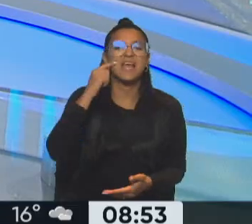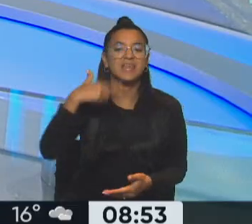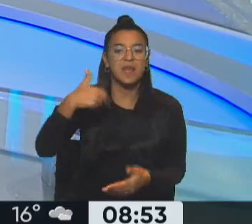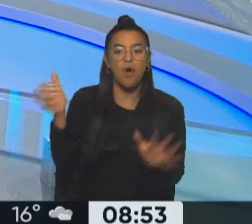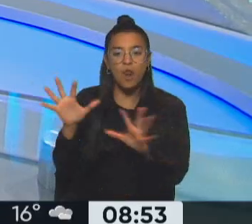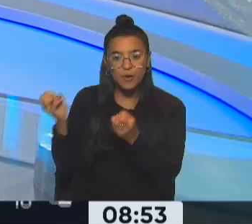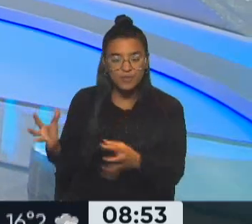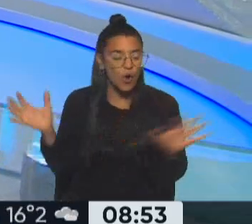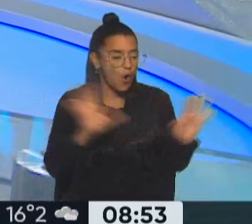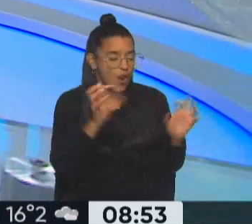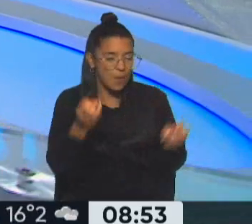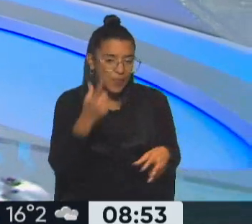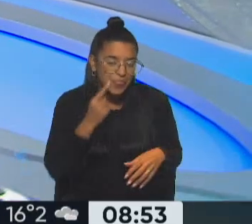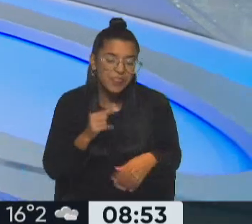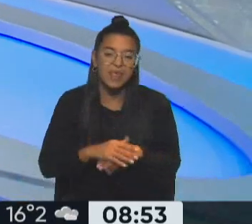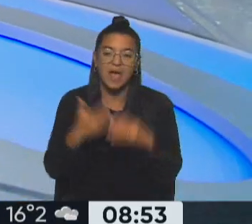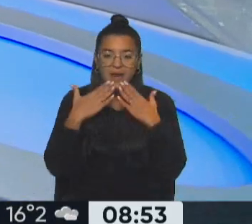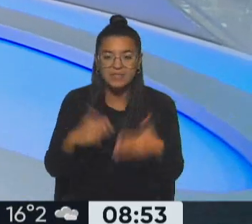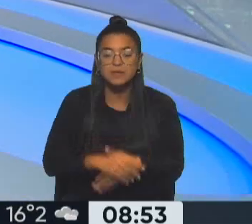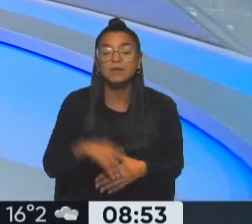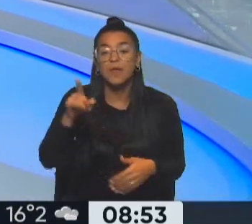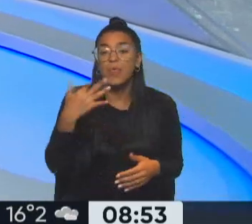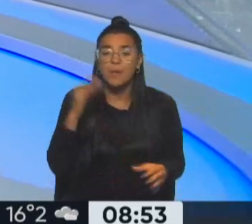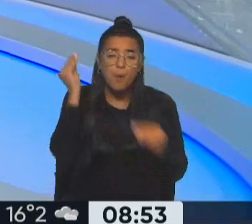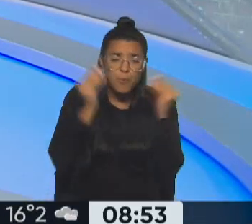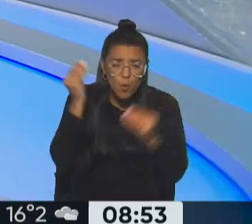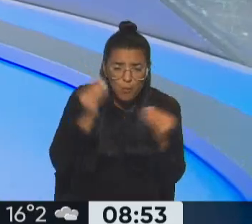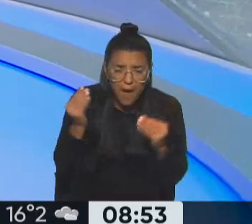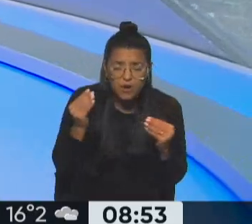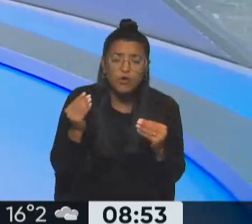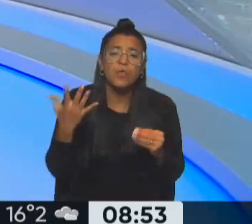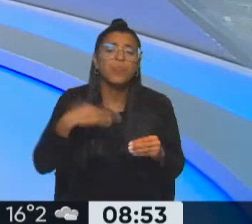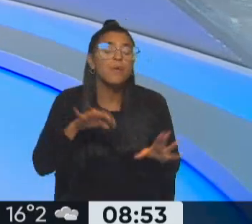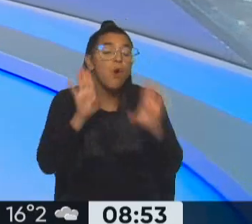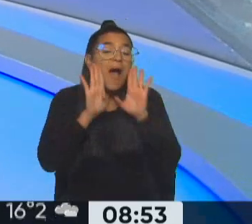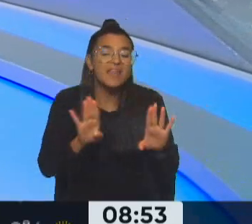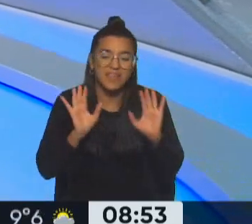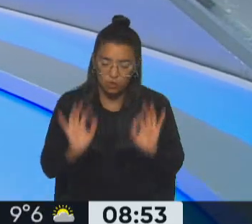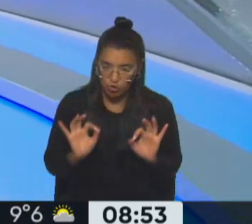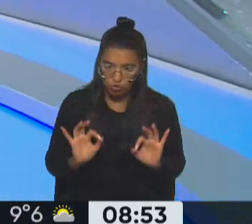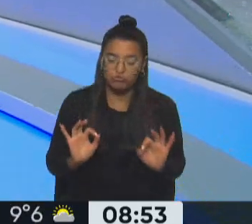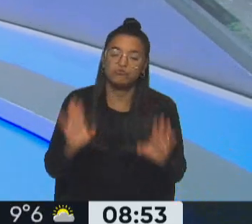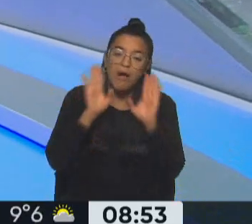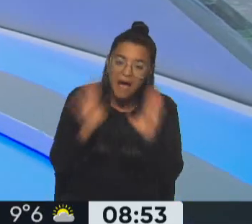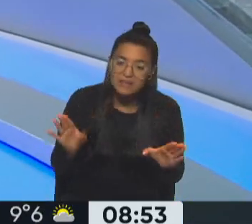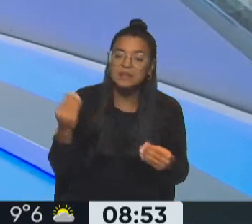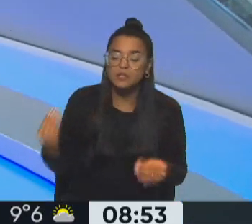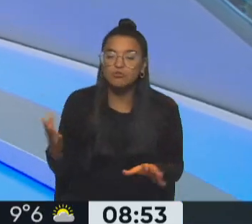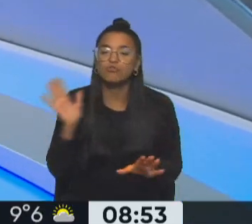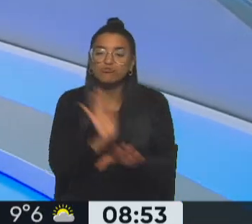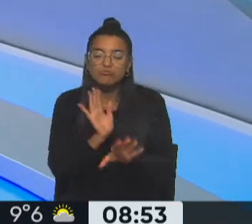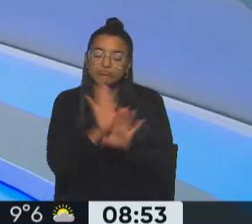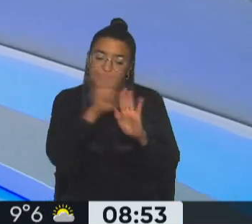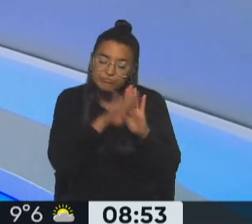¿Cómo estás? Buenos días, Vero. Muchas gracias. ¿Tenemos que estar preocupados? Tenemos que estar atentos. Bien. Atentos y entre las medidas